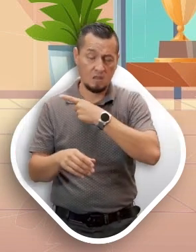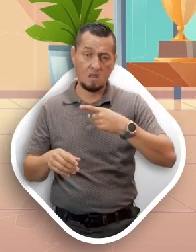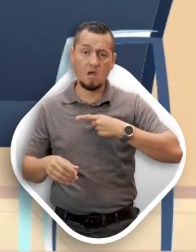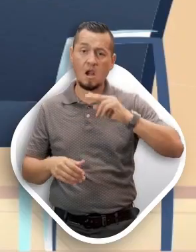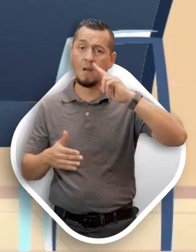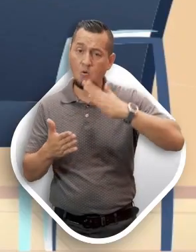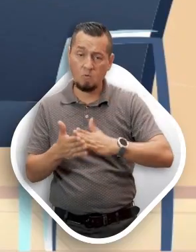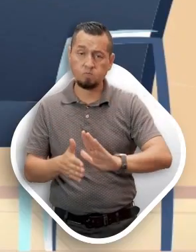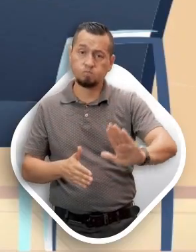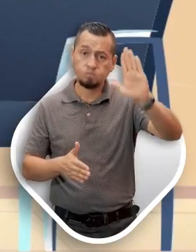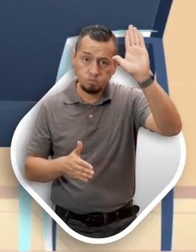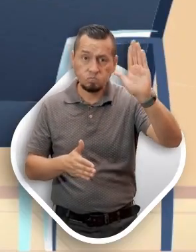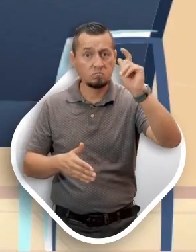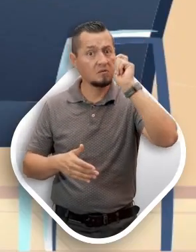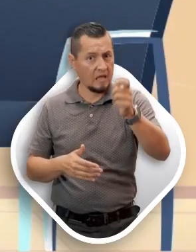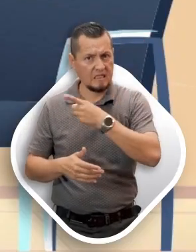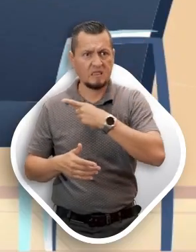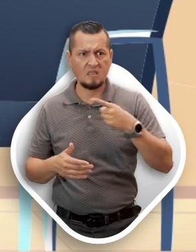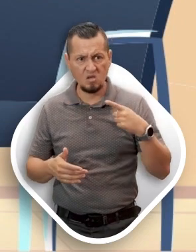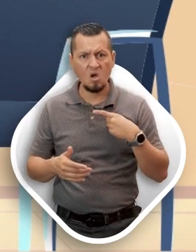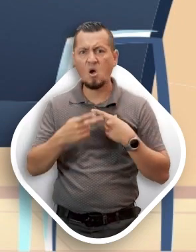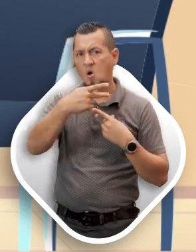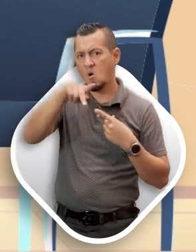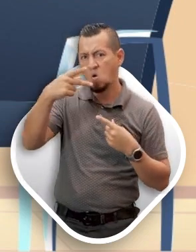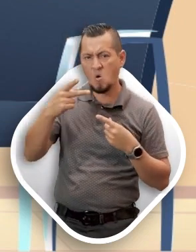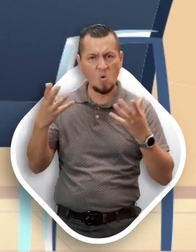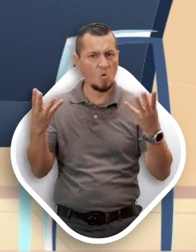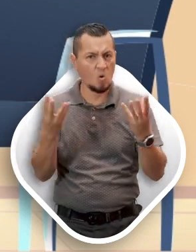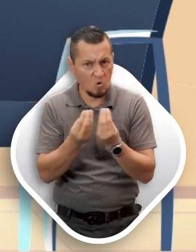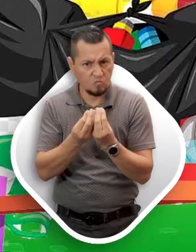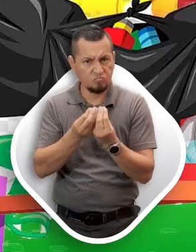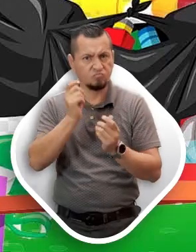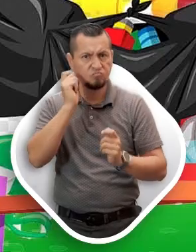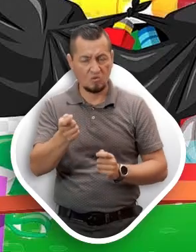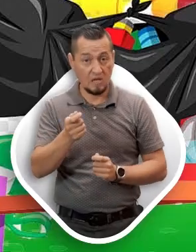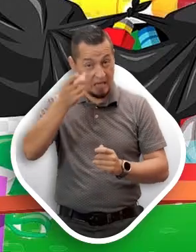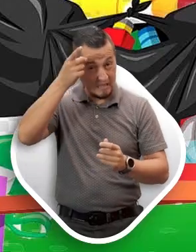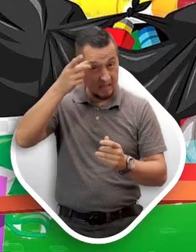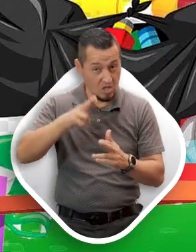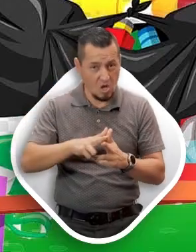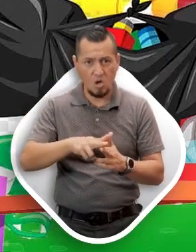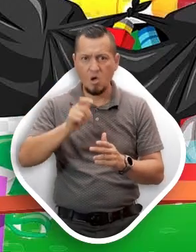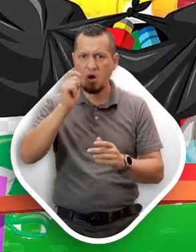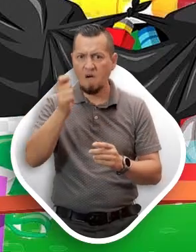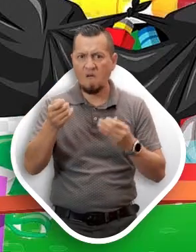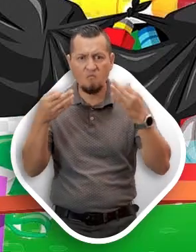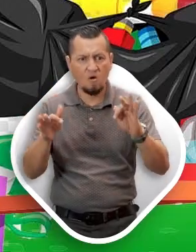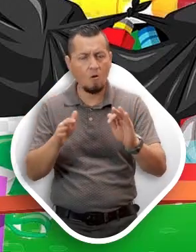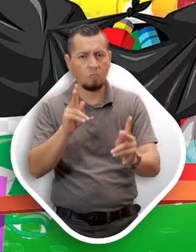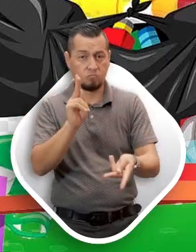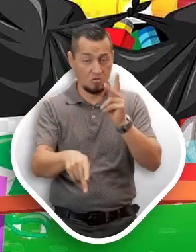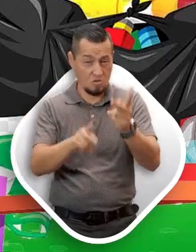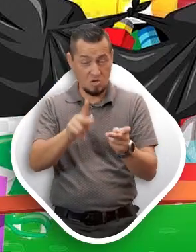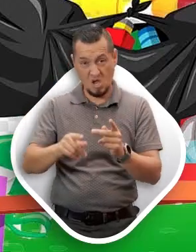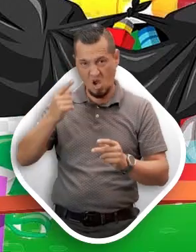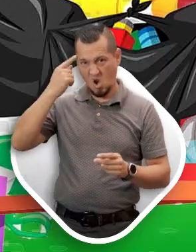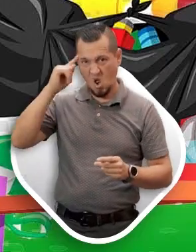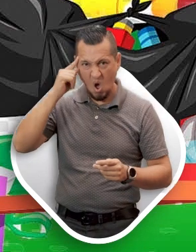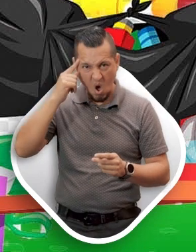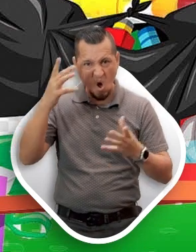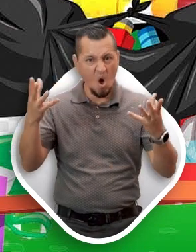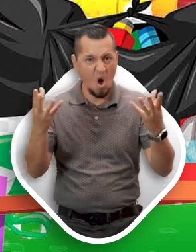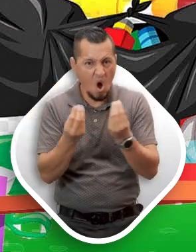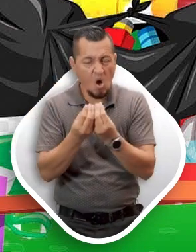responsables, aceptando así las consecuencias de sus actos. El director había hablado con enojo y